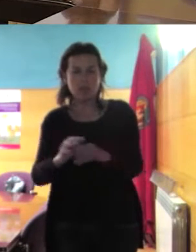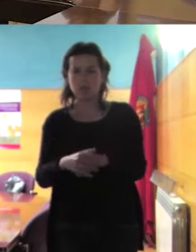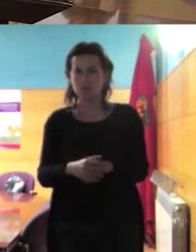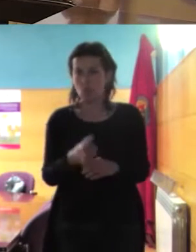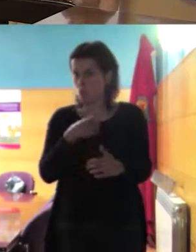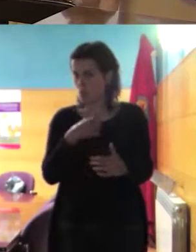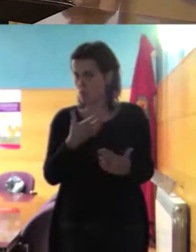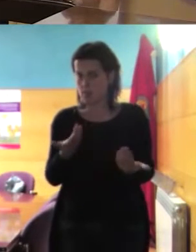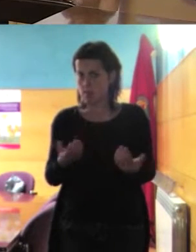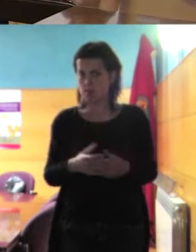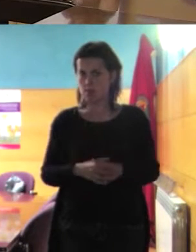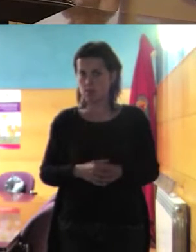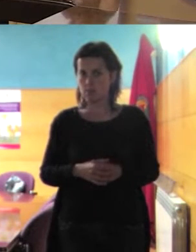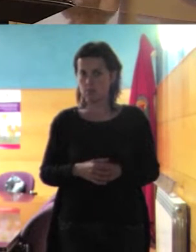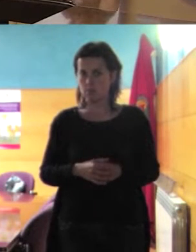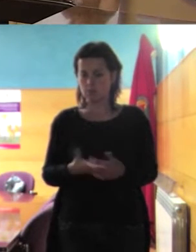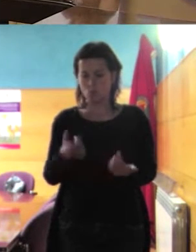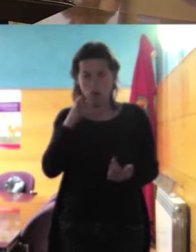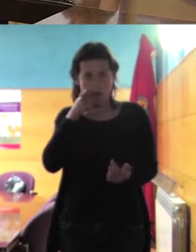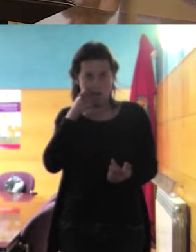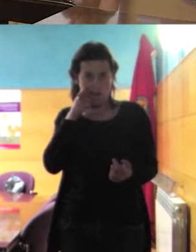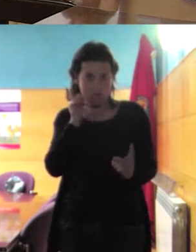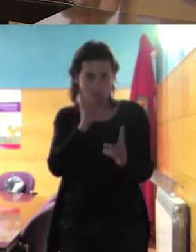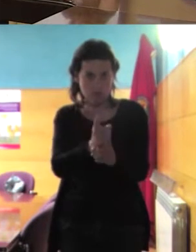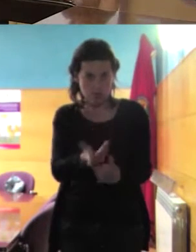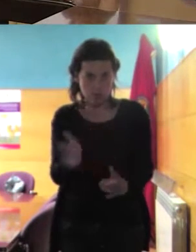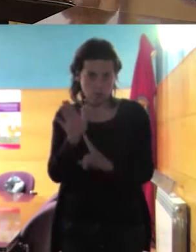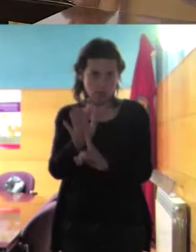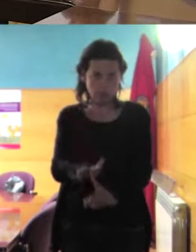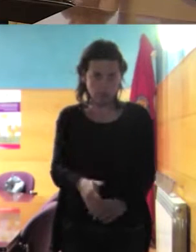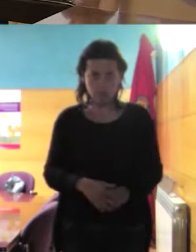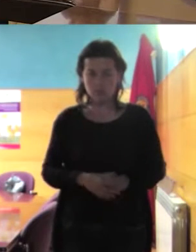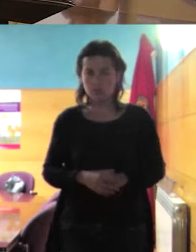hay unos ratistas sí pero pasa